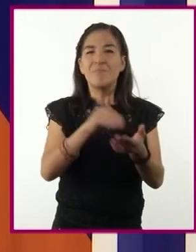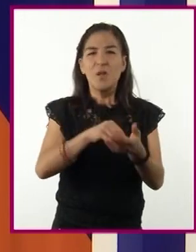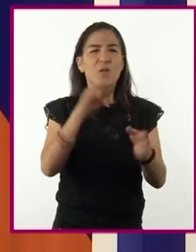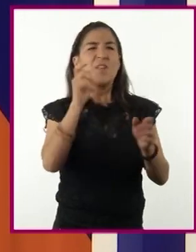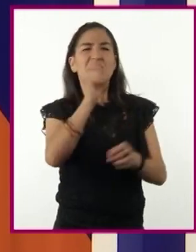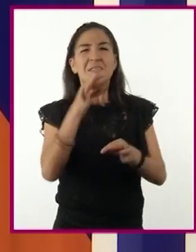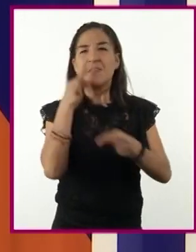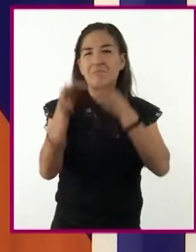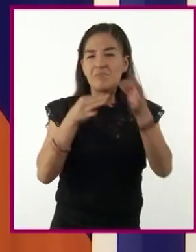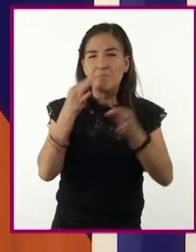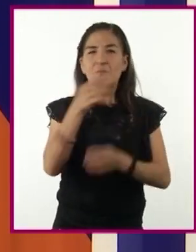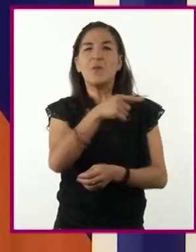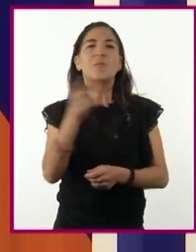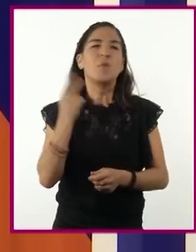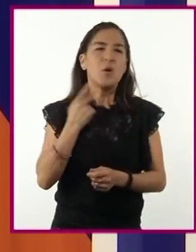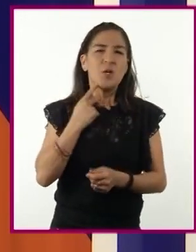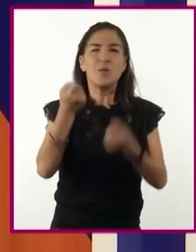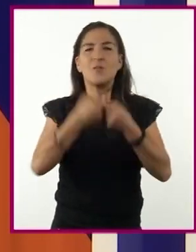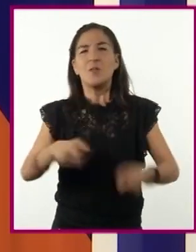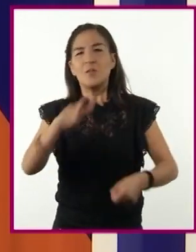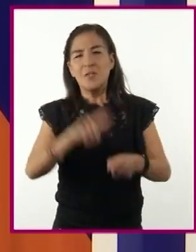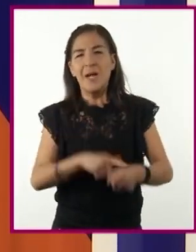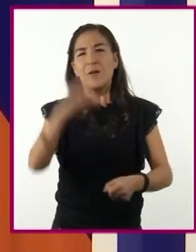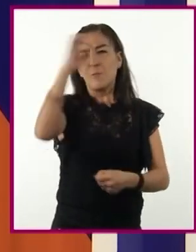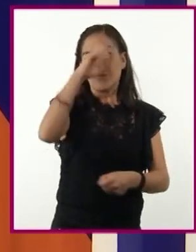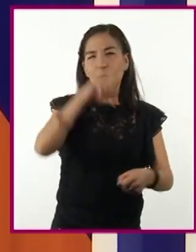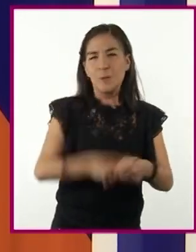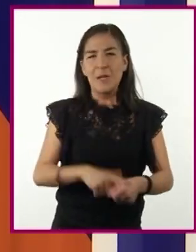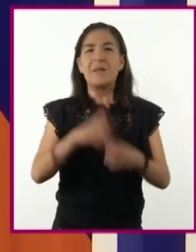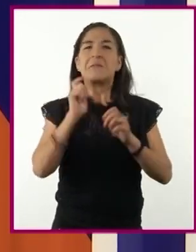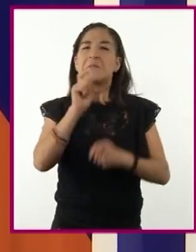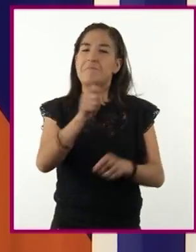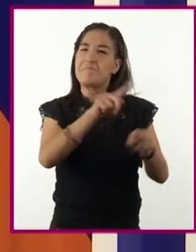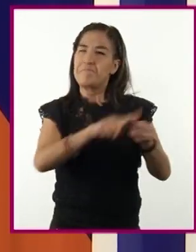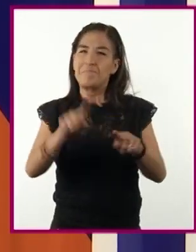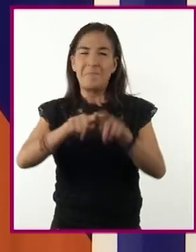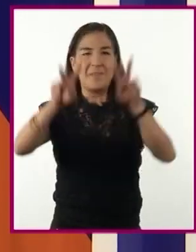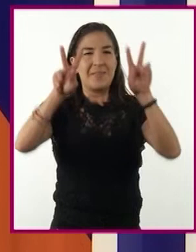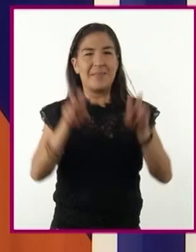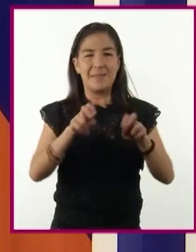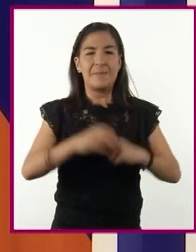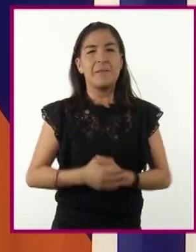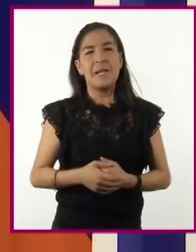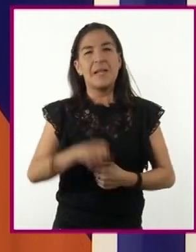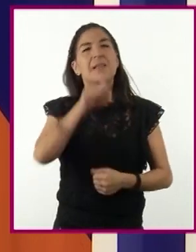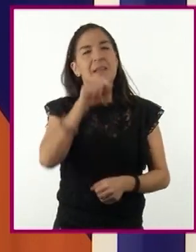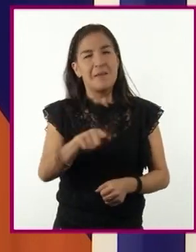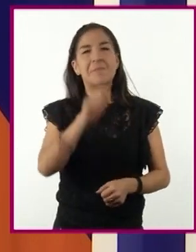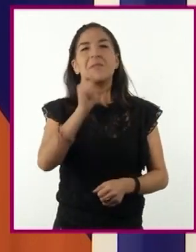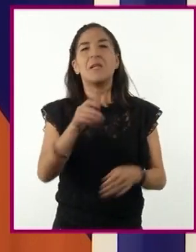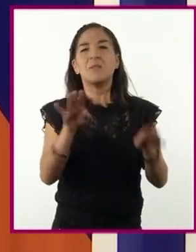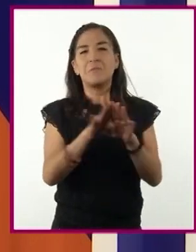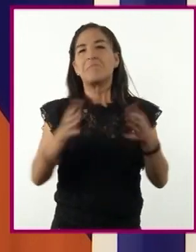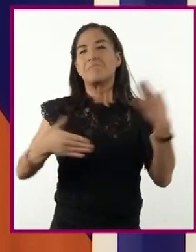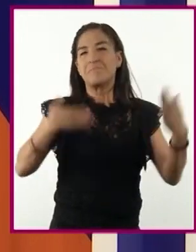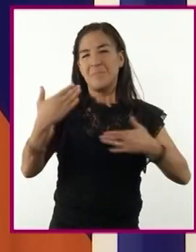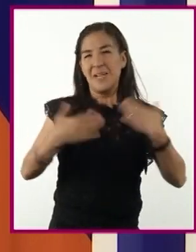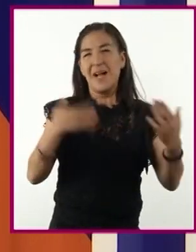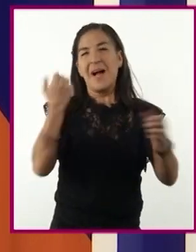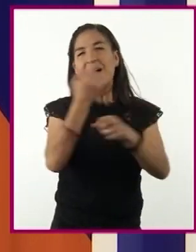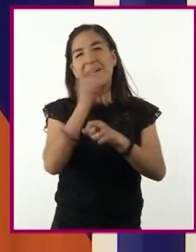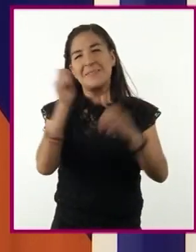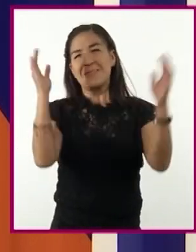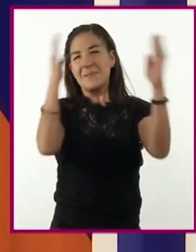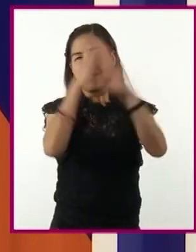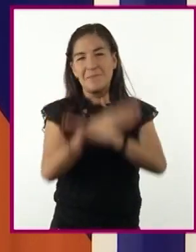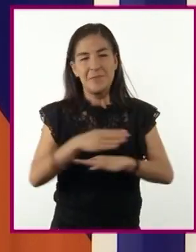acontecimientos políticos, sociales, culturales o de cualquier otra índole. Además de que es una manera de entretenimiento y,